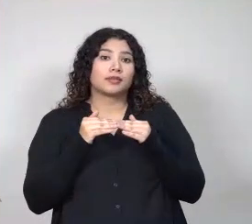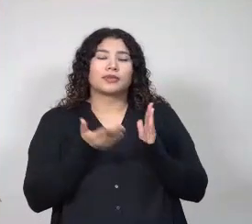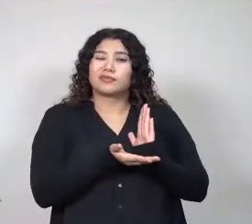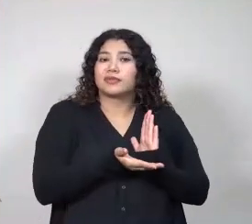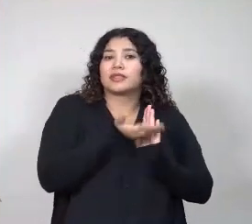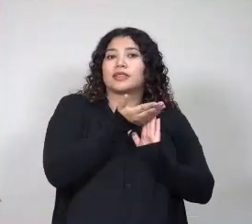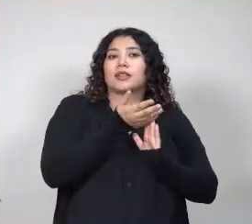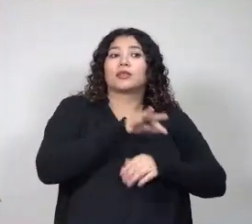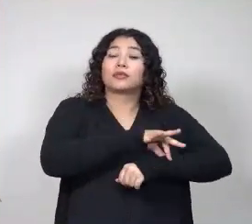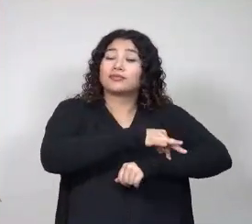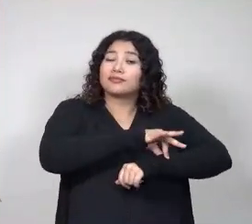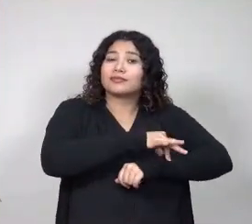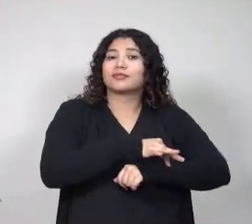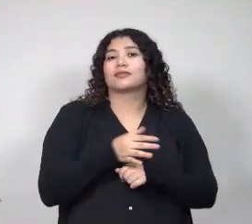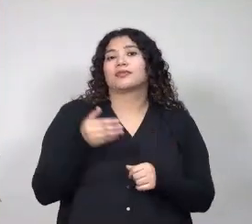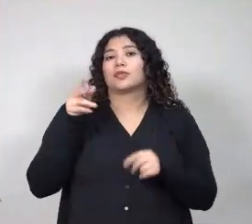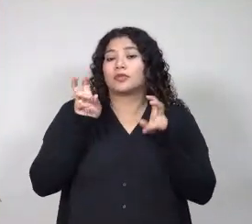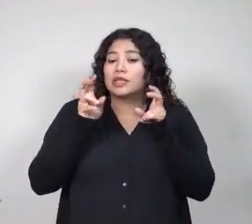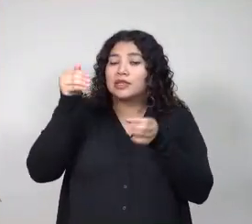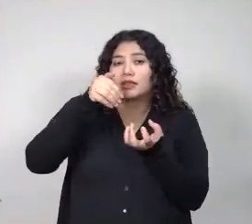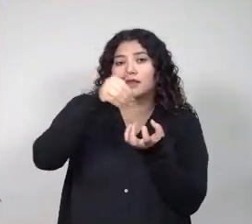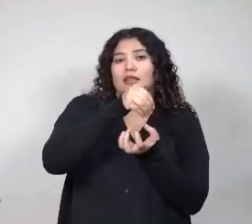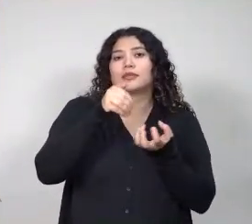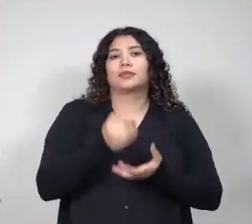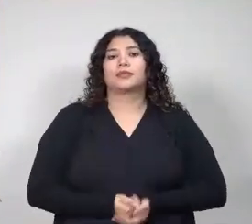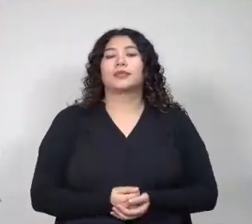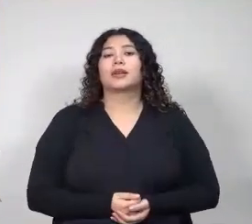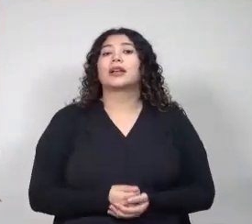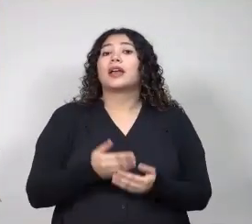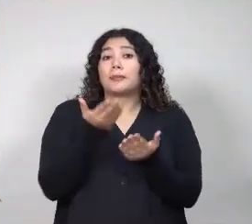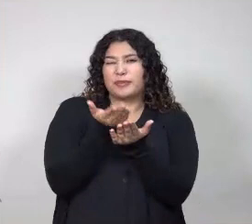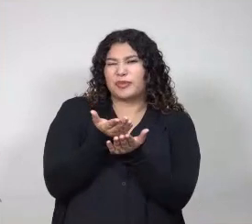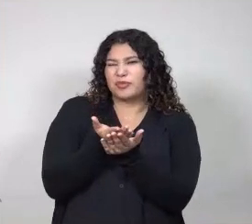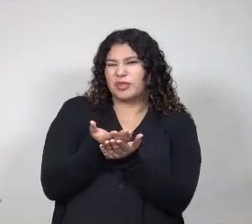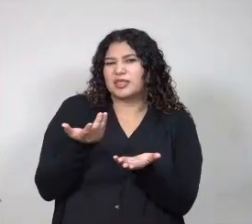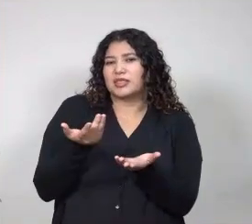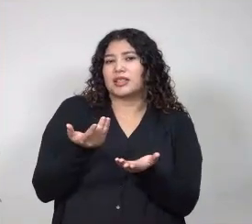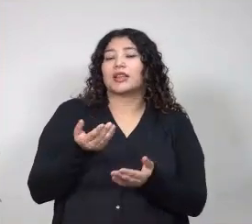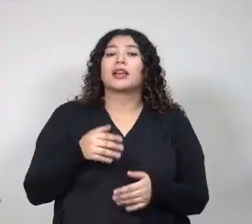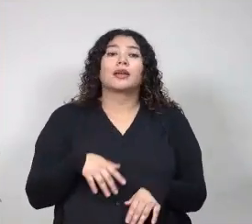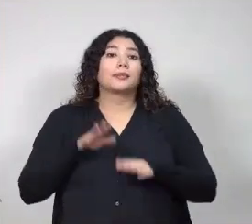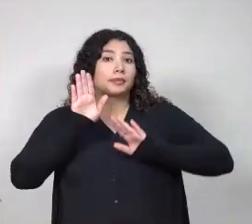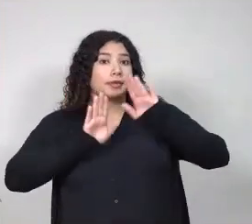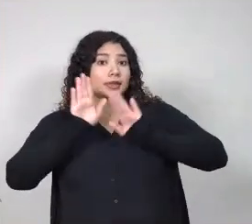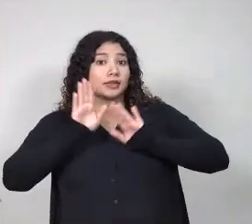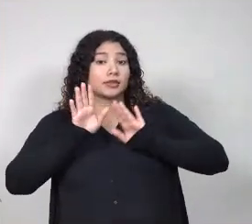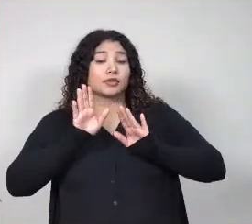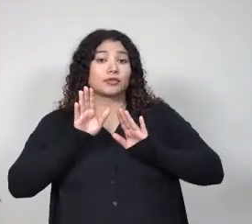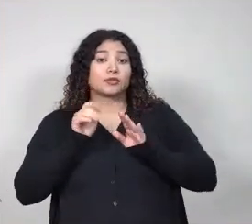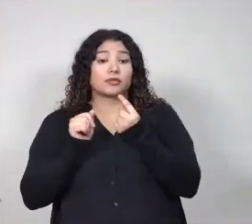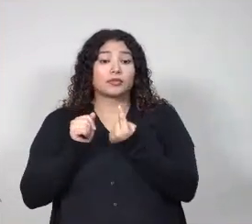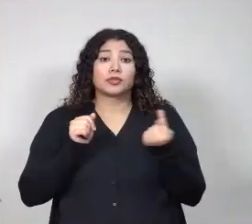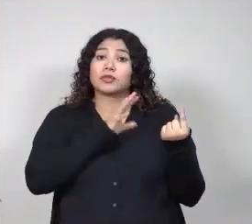procesos de sensibilización y formación. También algunas propuestas hacen referencia a la participación